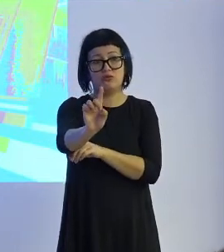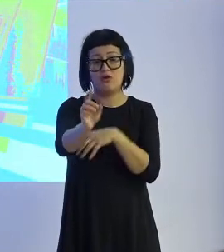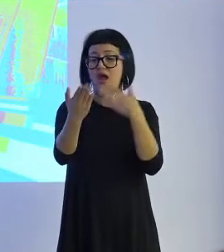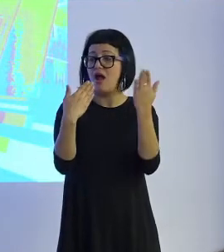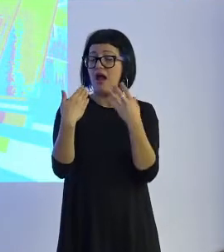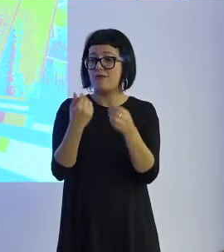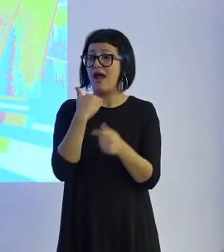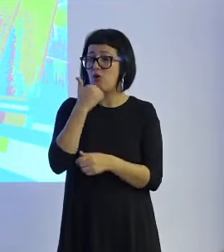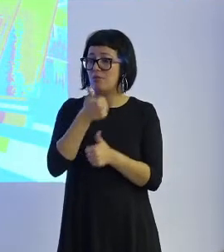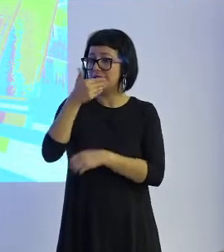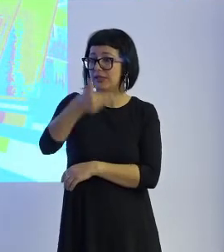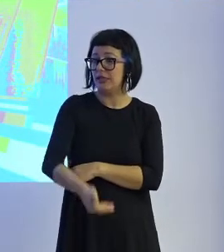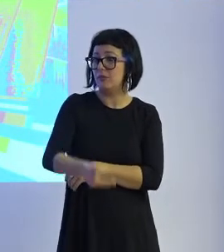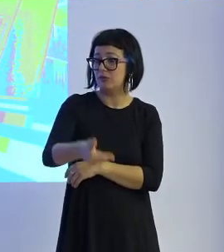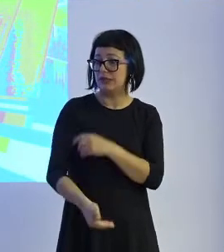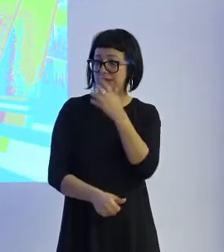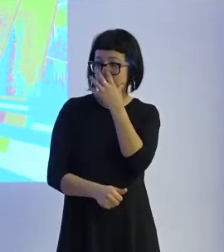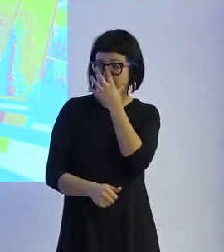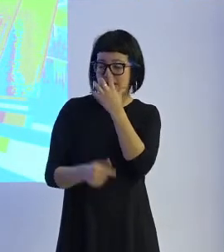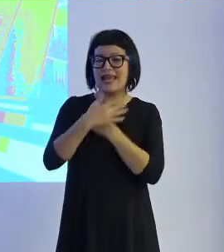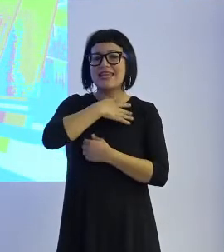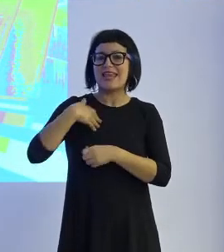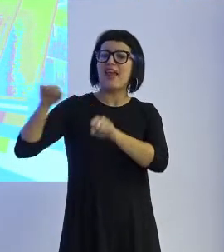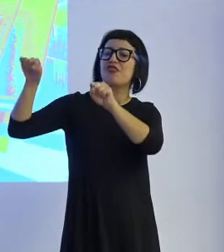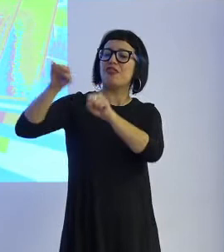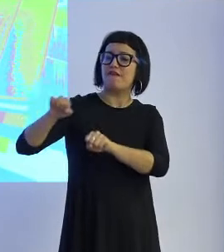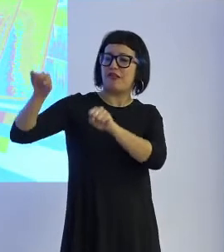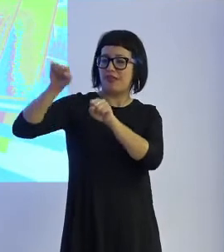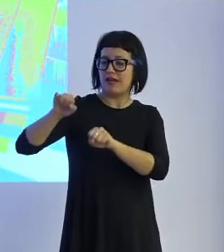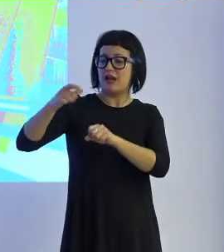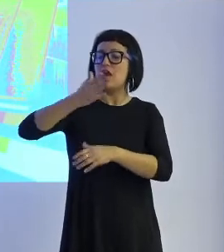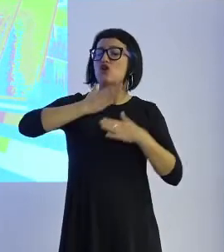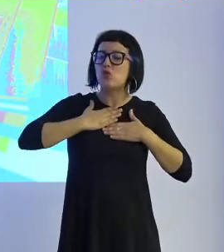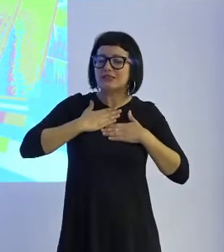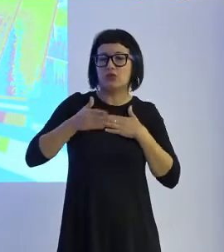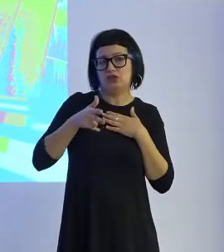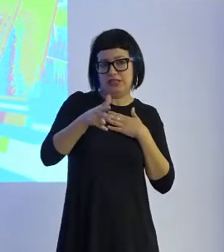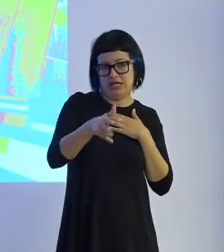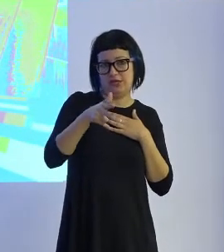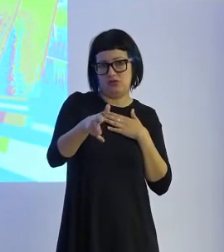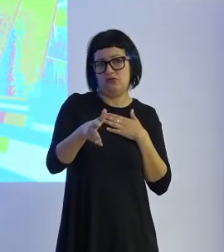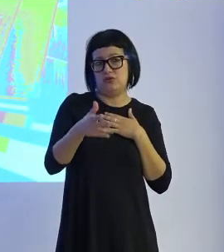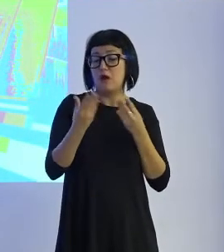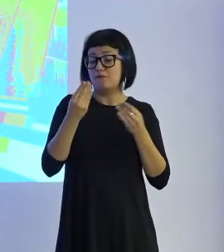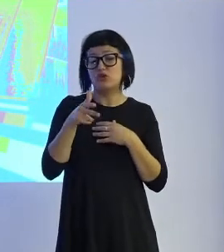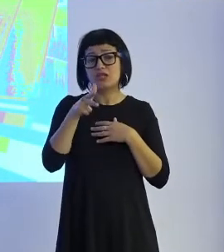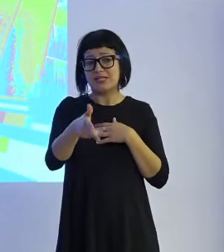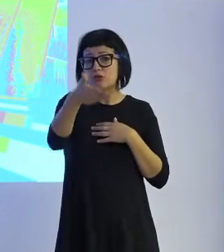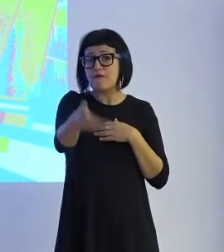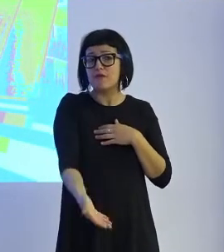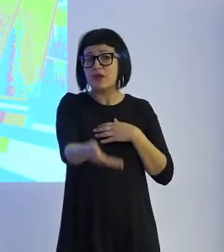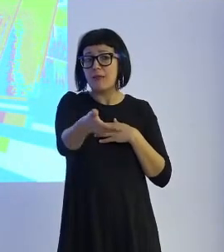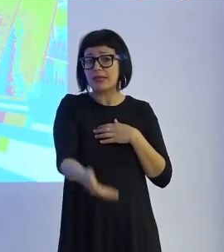va de algo mucho más importante. Va de defender y de proteger nuestros derechos, muchos de ellos derechos fundamentales,